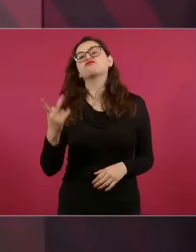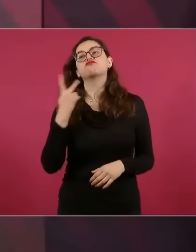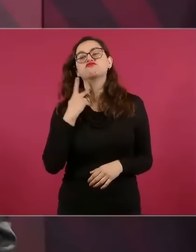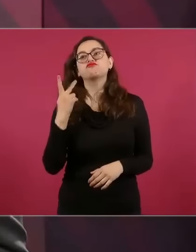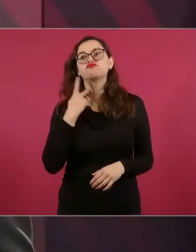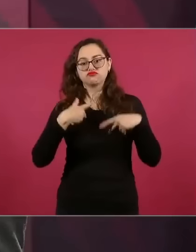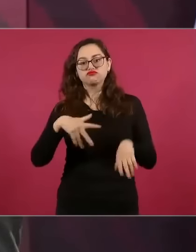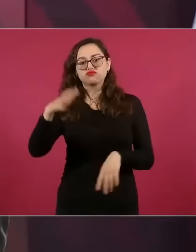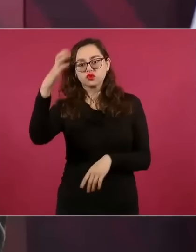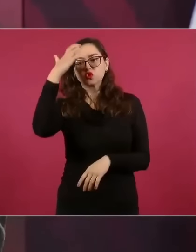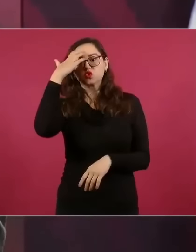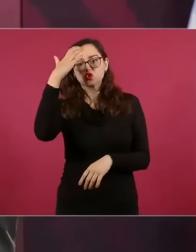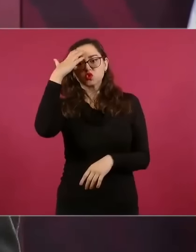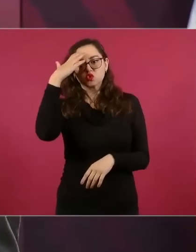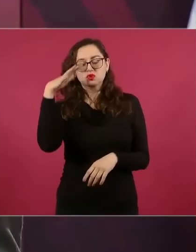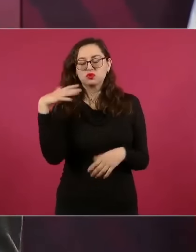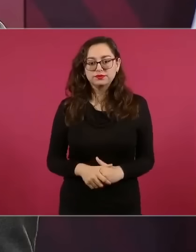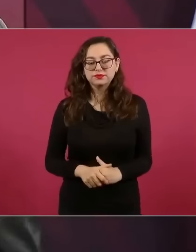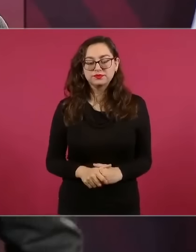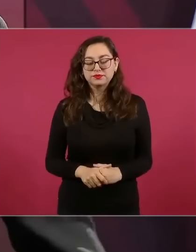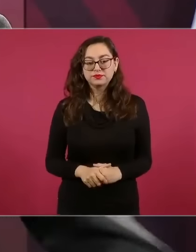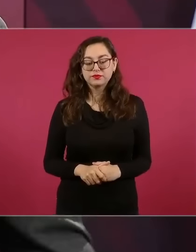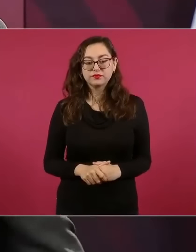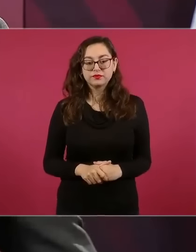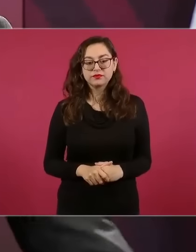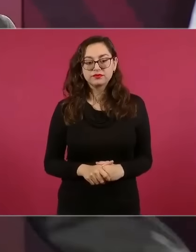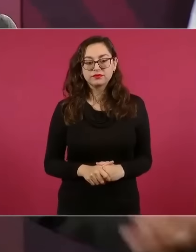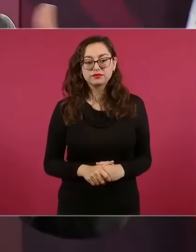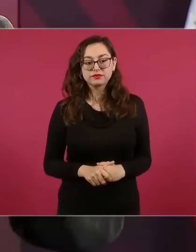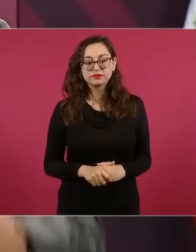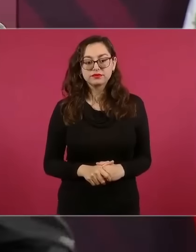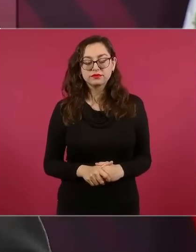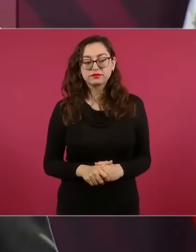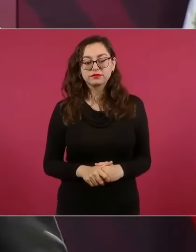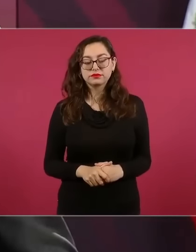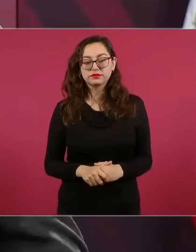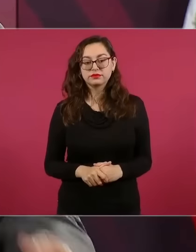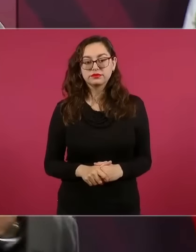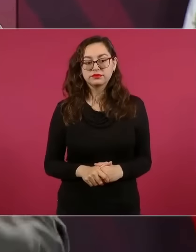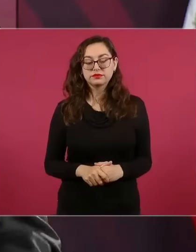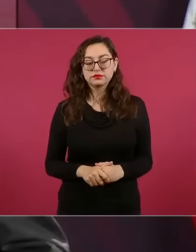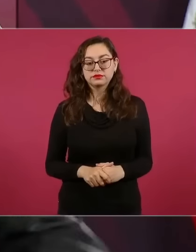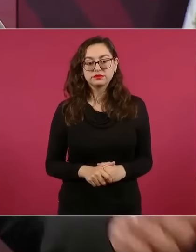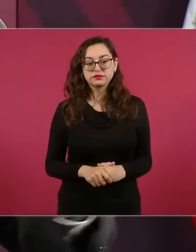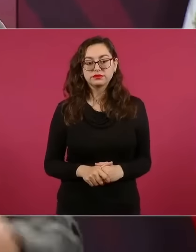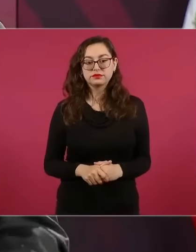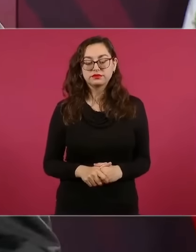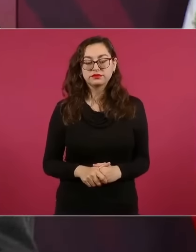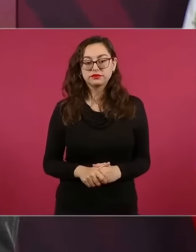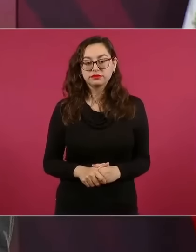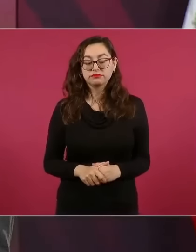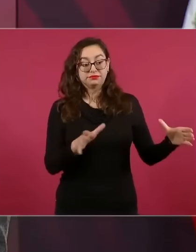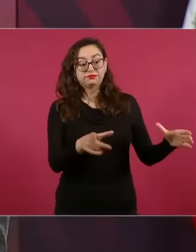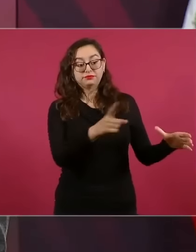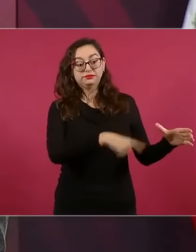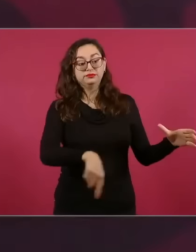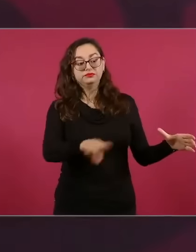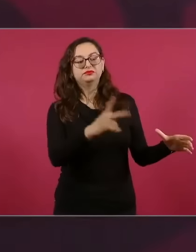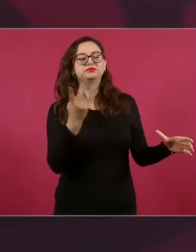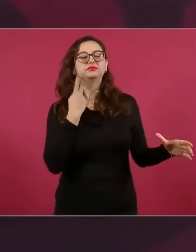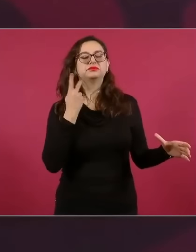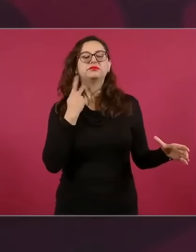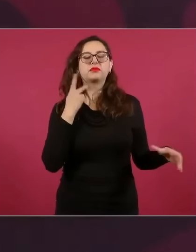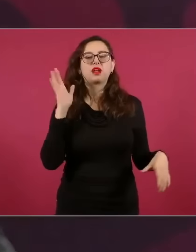de su pueblo es un orgullo entonces se les olvidó eso y